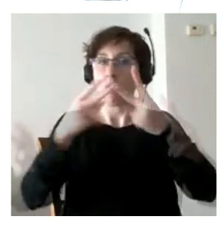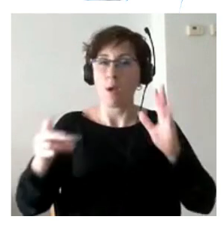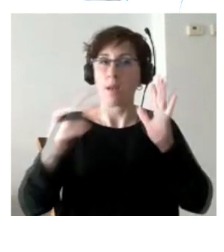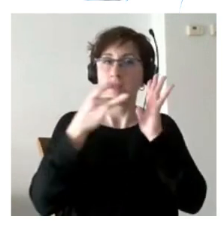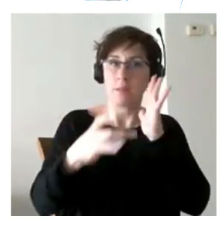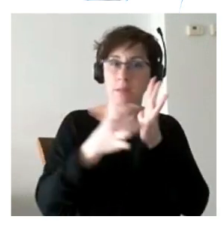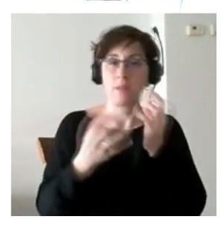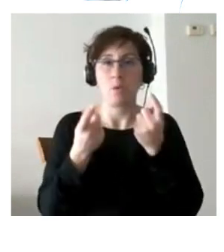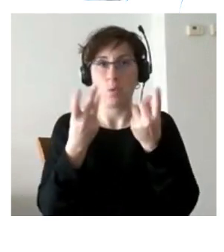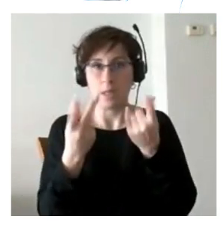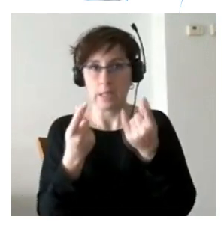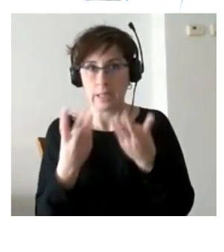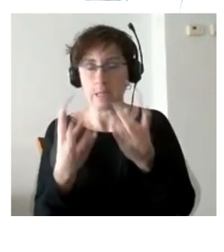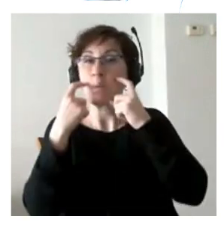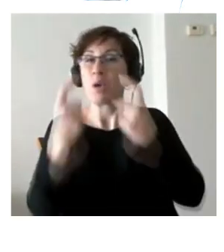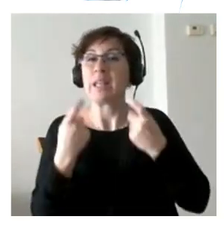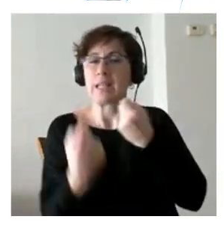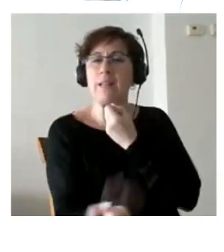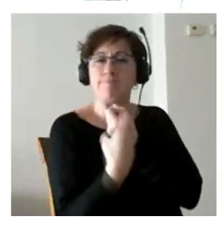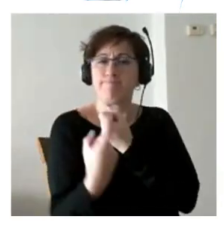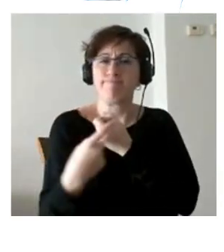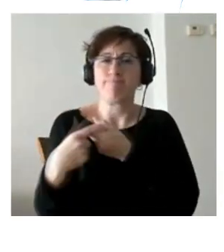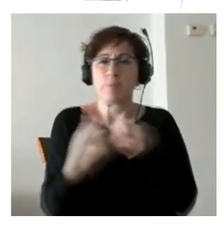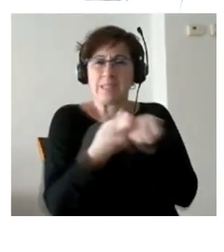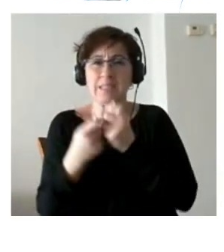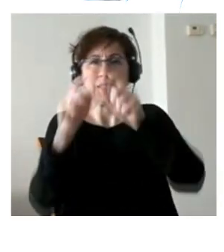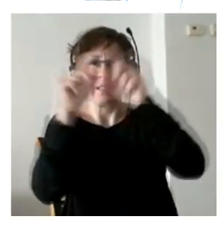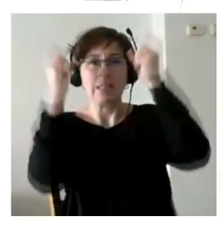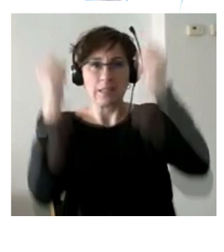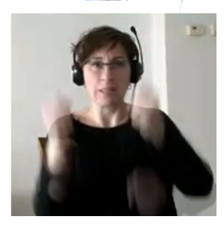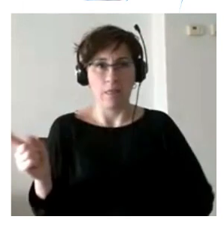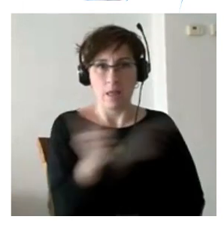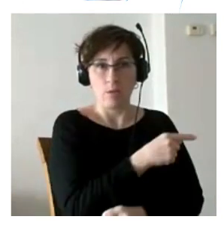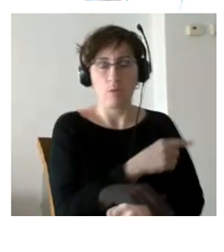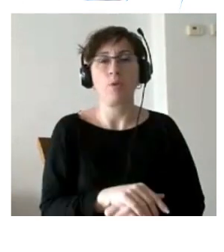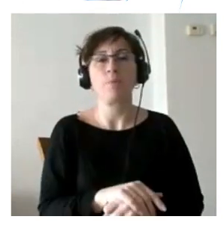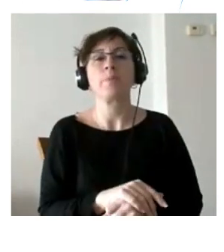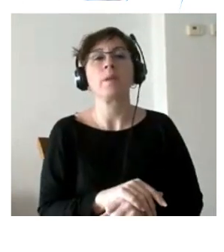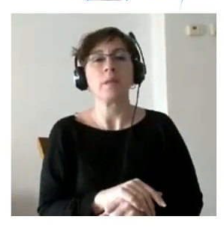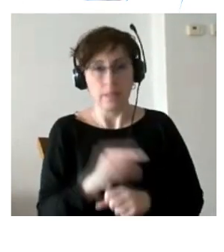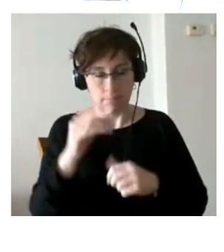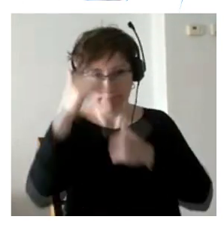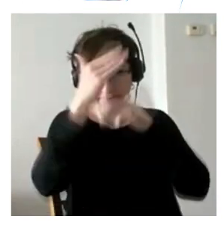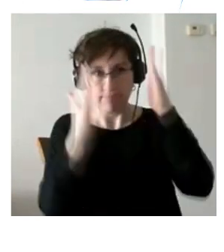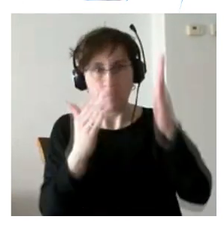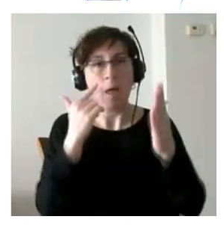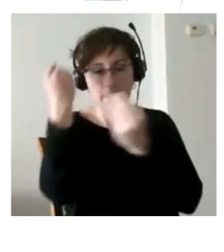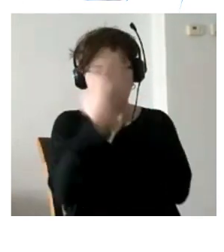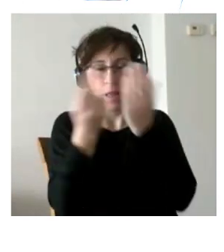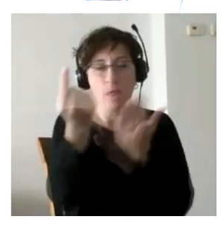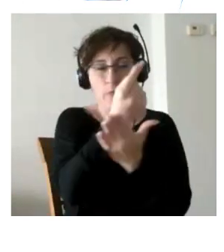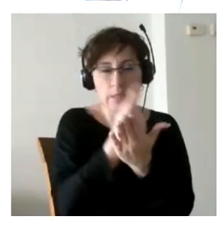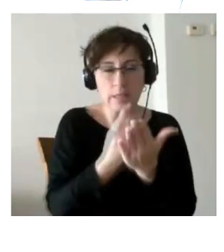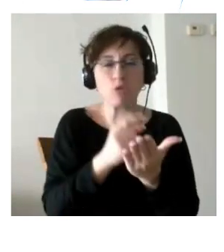e intenta implicar a todas las instancias involucradas. Atendimos al diseño a cómo se concibían las cosas cómo se